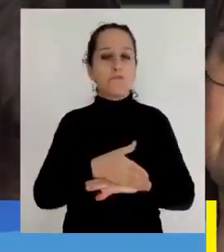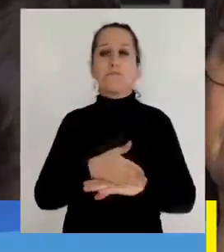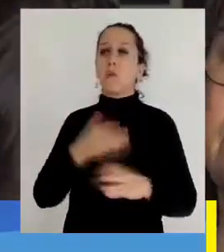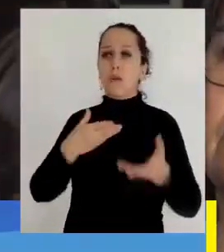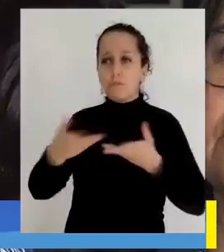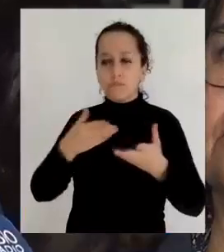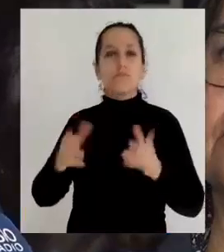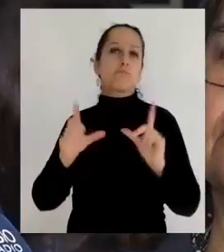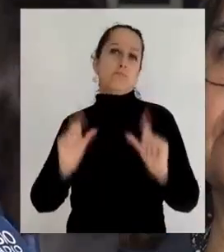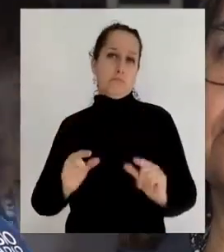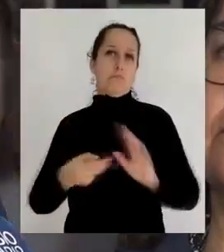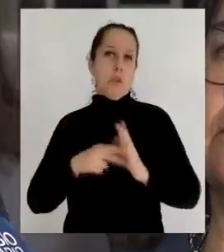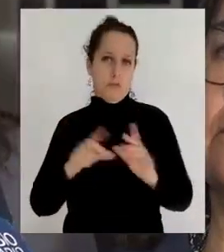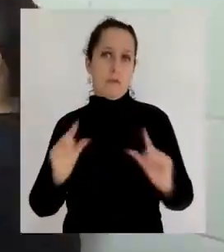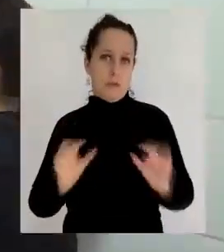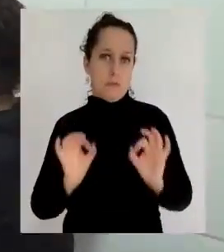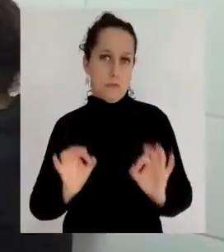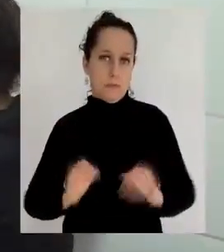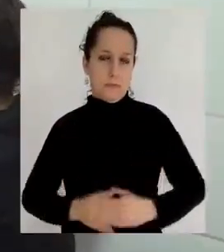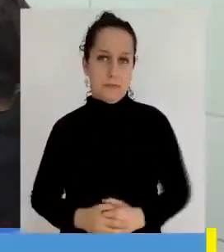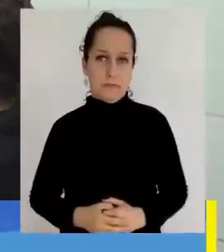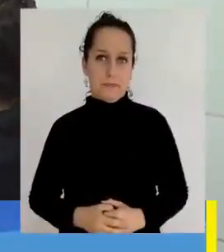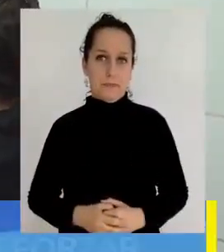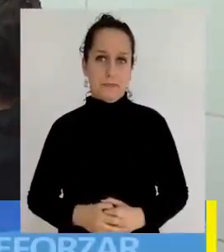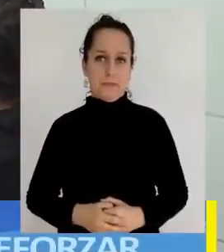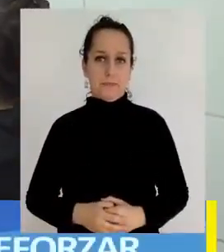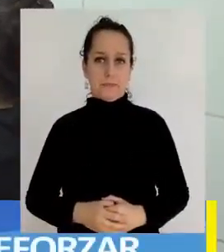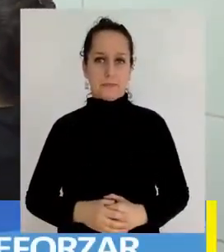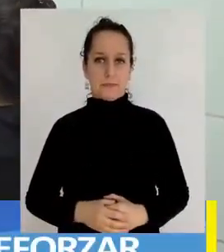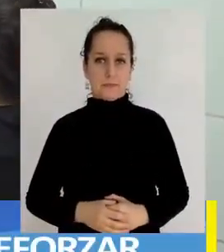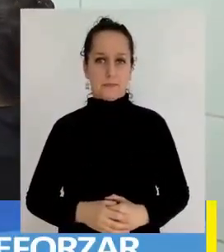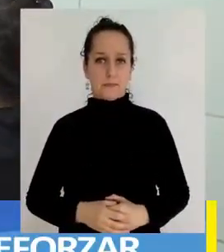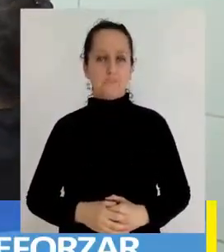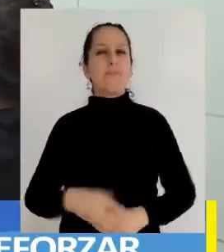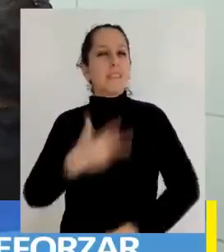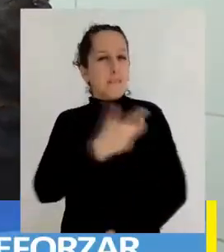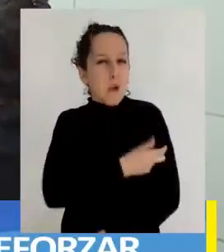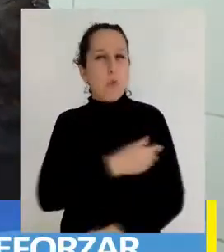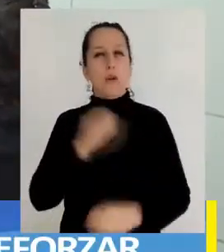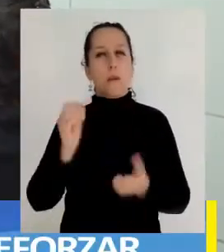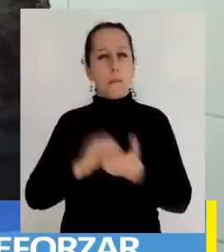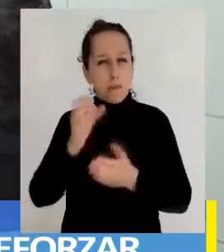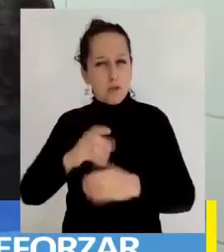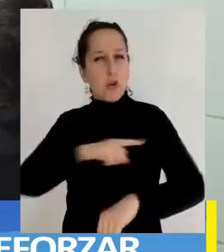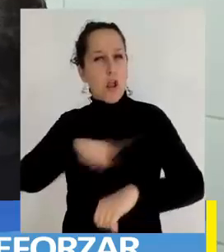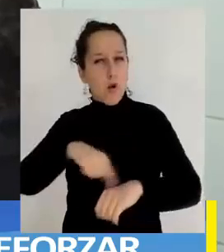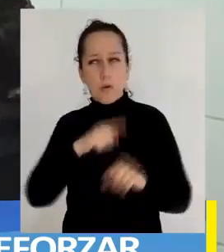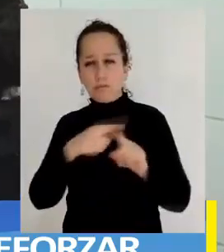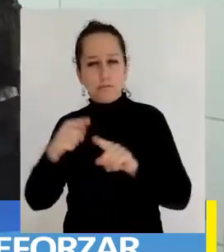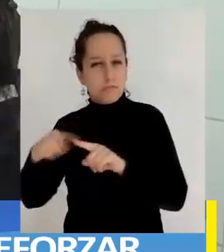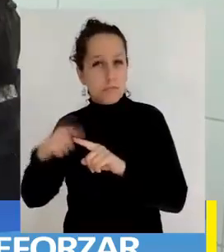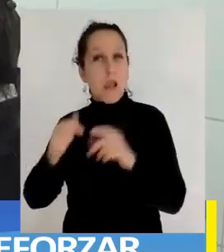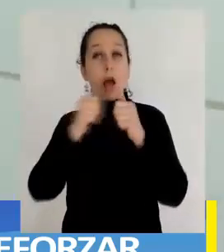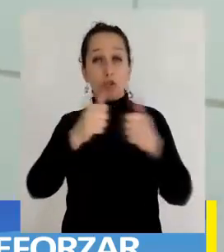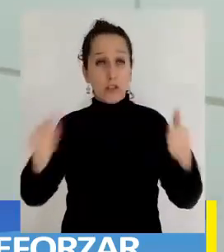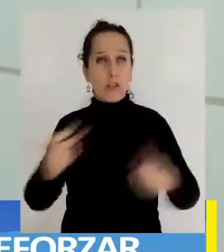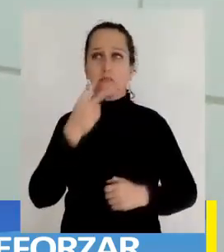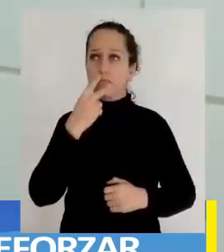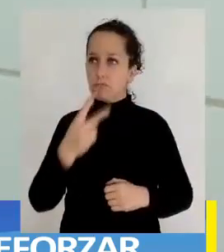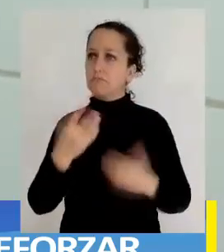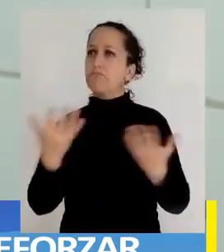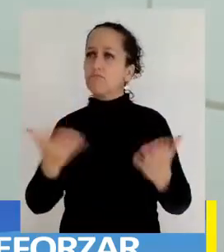sean atendidas más oportunamente. En el anuncio de la aplicación de estas medidas sanitarias, las autoridades locales